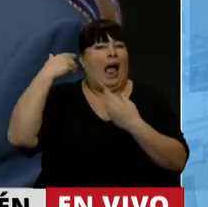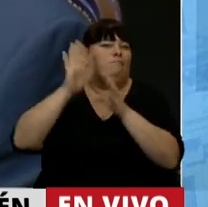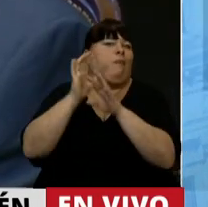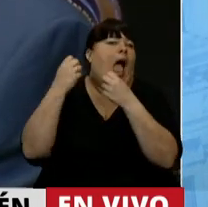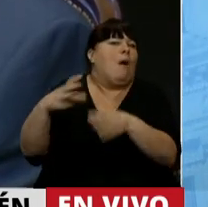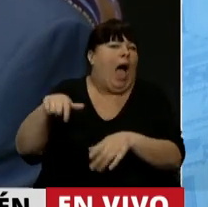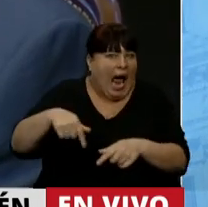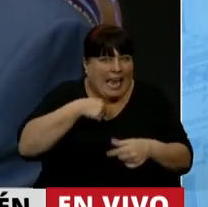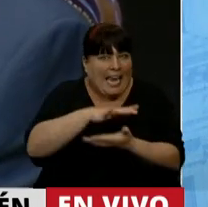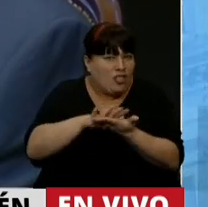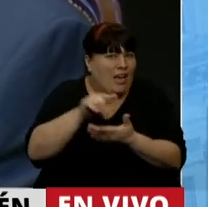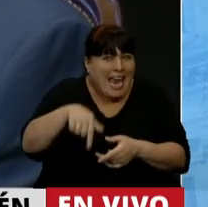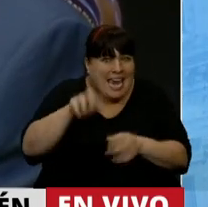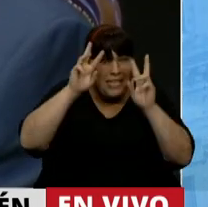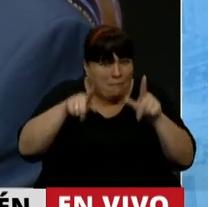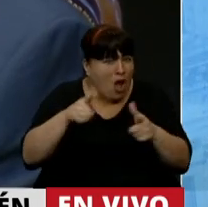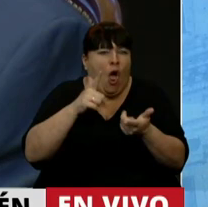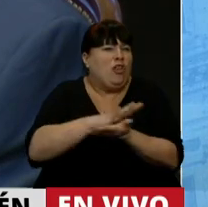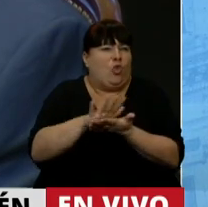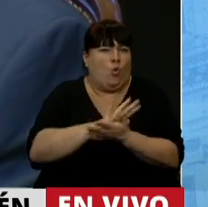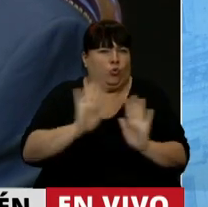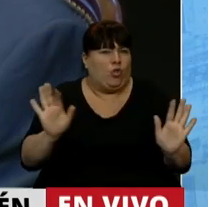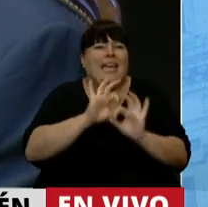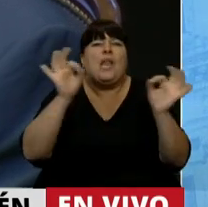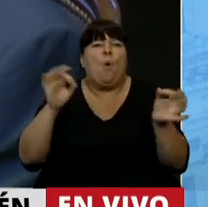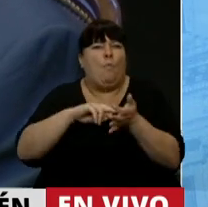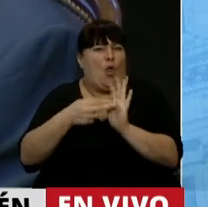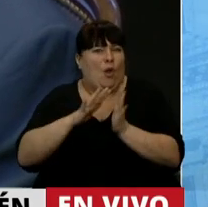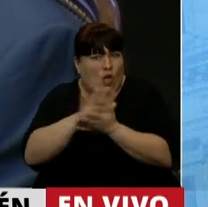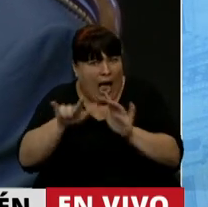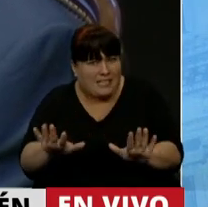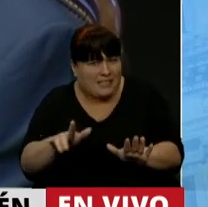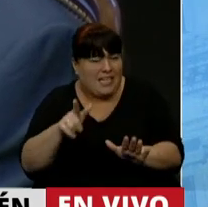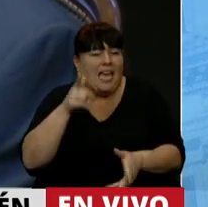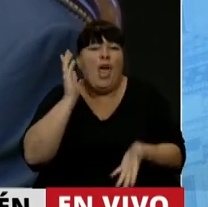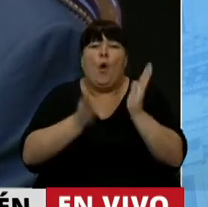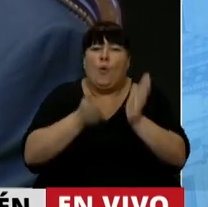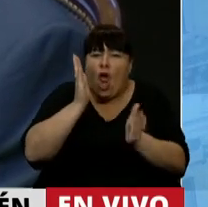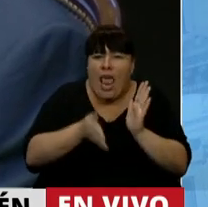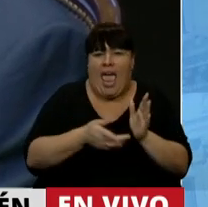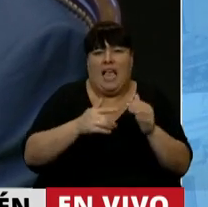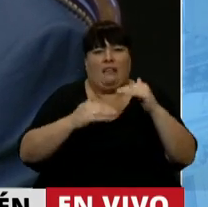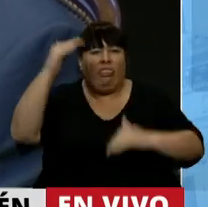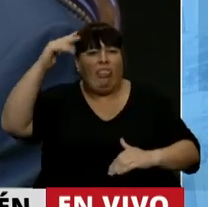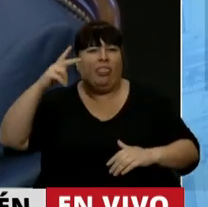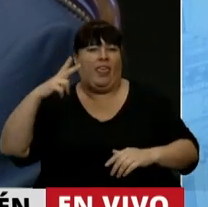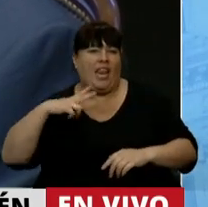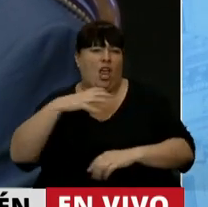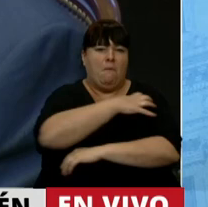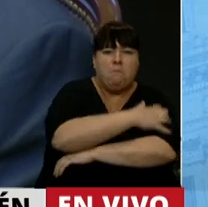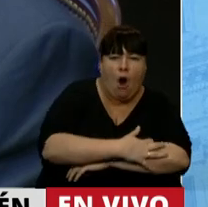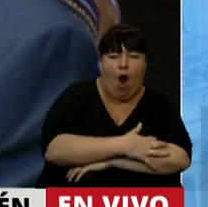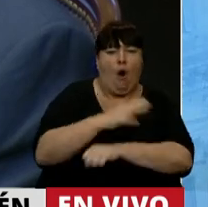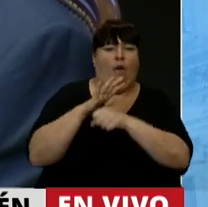Con esta iniciativa no resolvemos ningún problema, señor presidente. La violencia, la desigualdad económica,